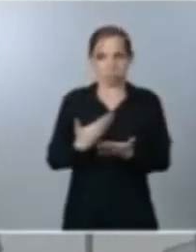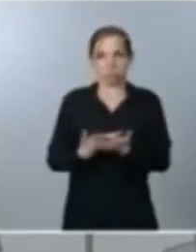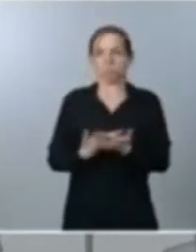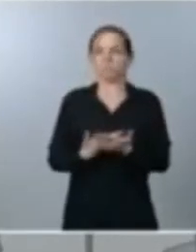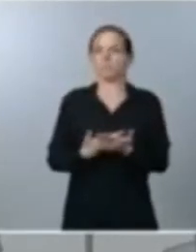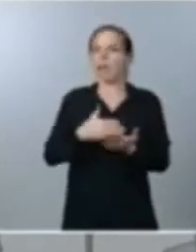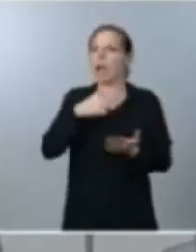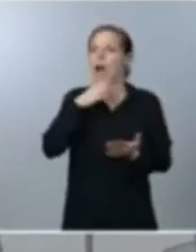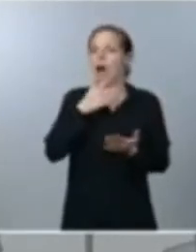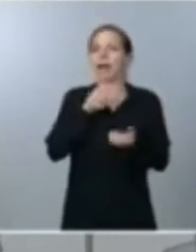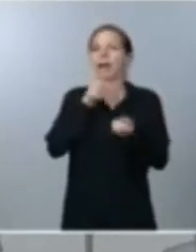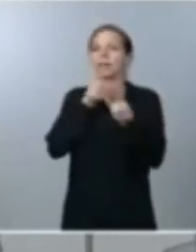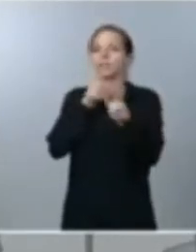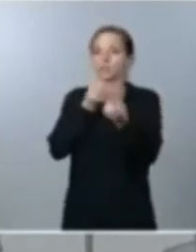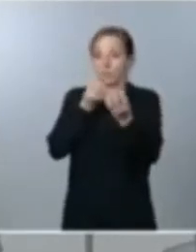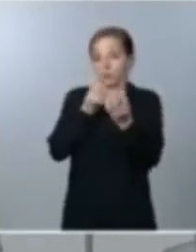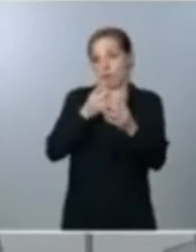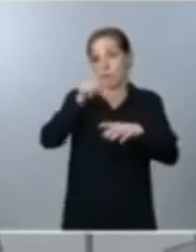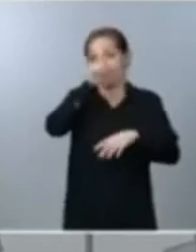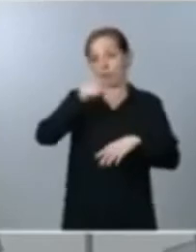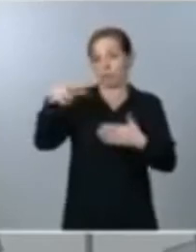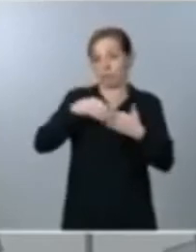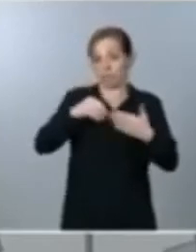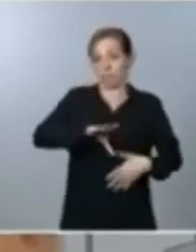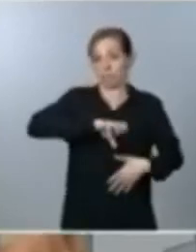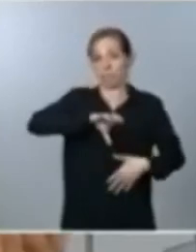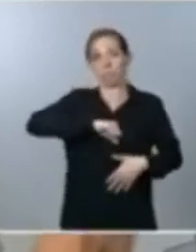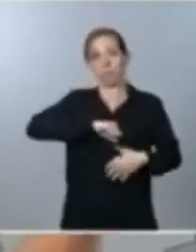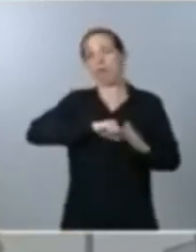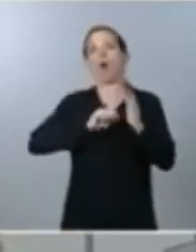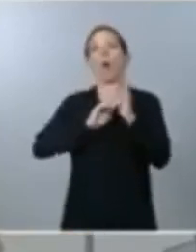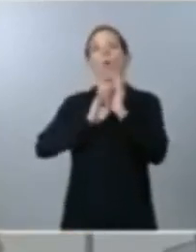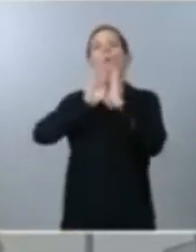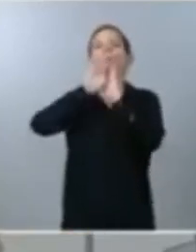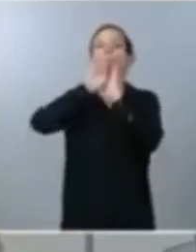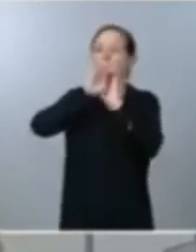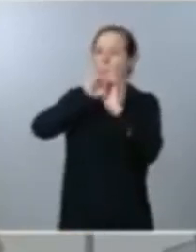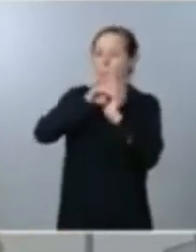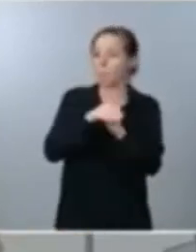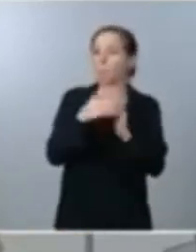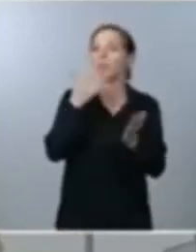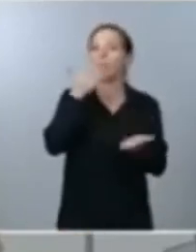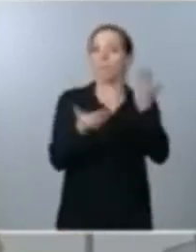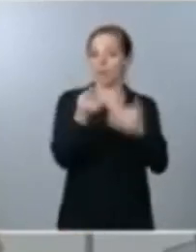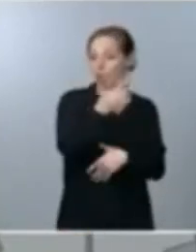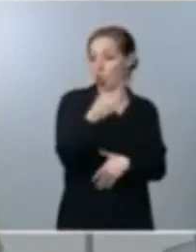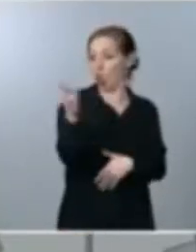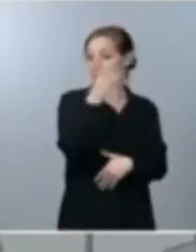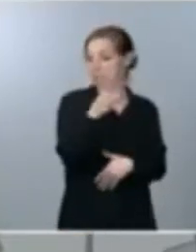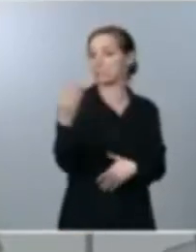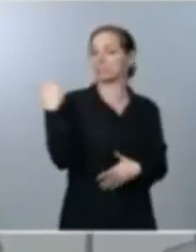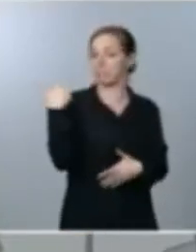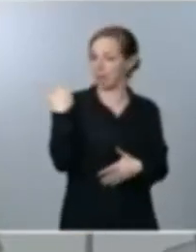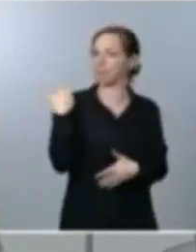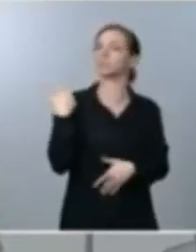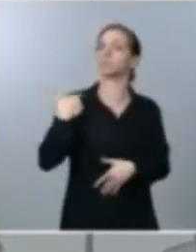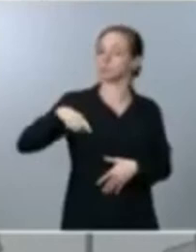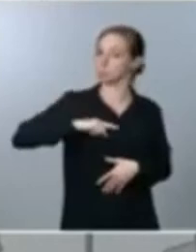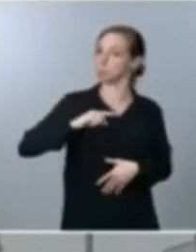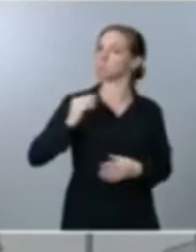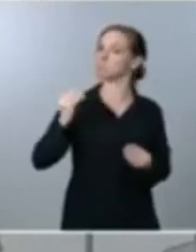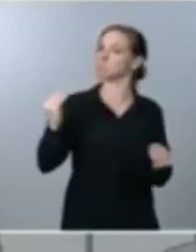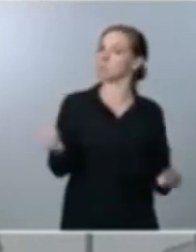unas incidencias acumuladas francamente inferiores a las que teníamos hace dos o tres semanas y por tanto creemos que tenemos que seguir en esa